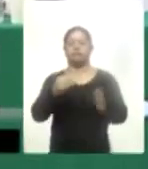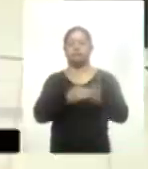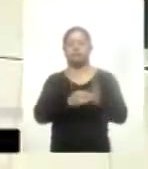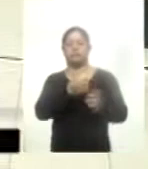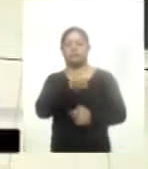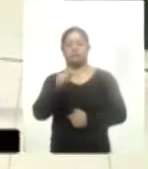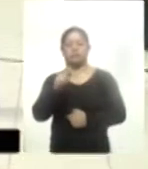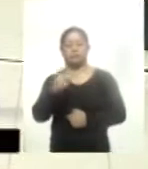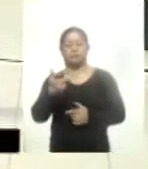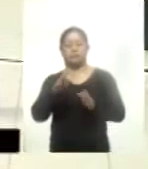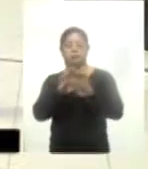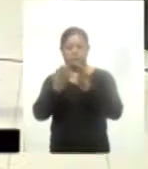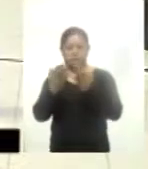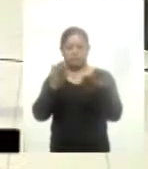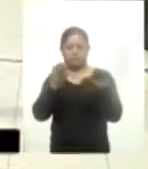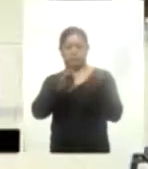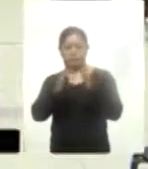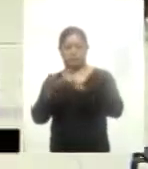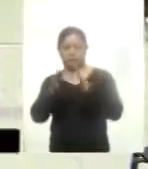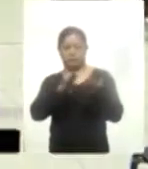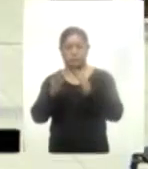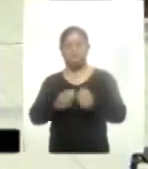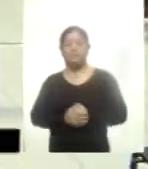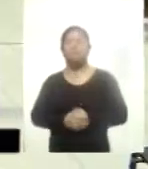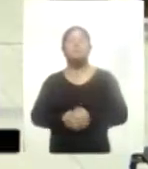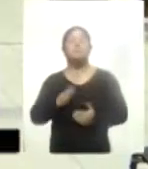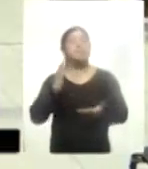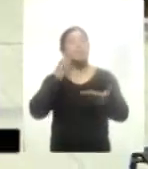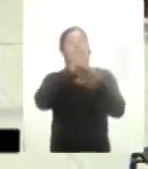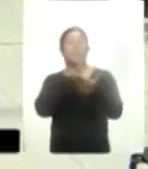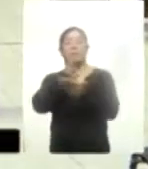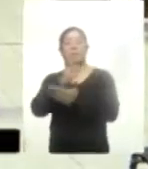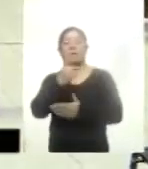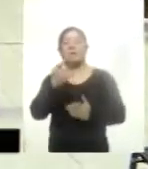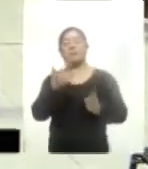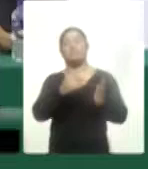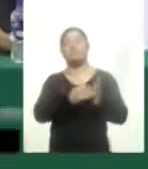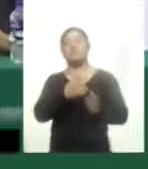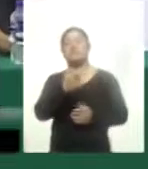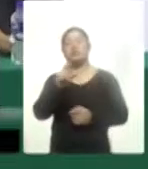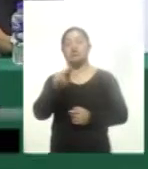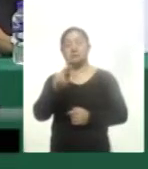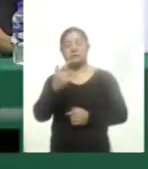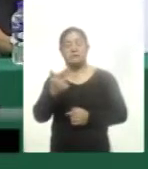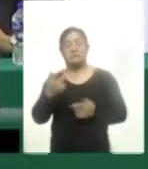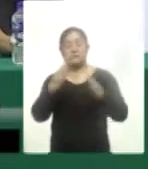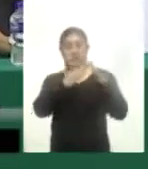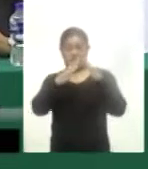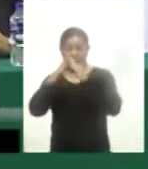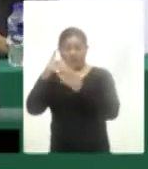vícticos y visitado 6.187 viviendas para brindar información preventiva a 24